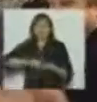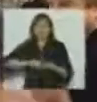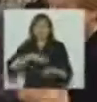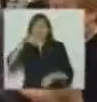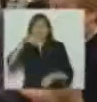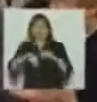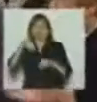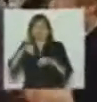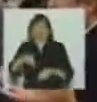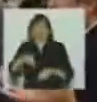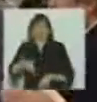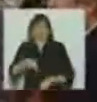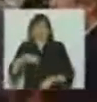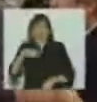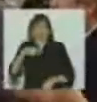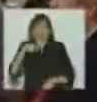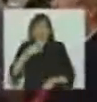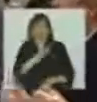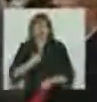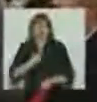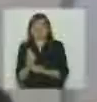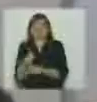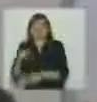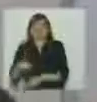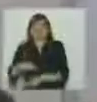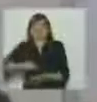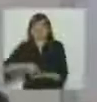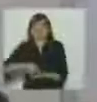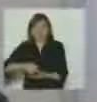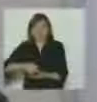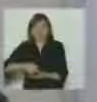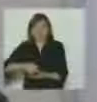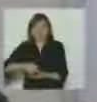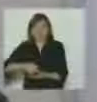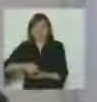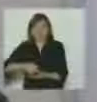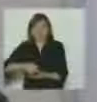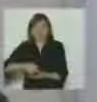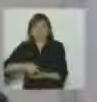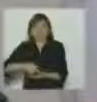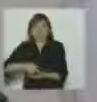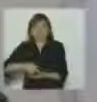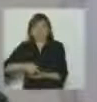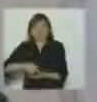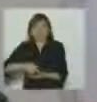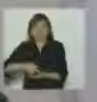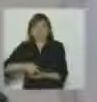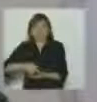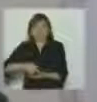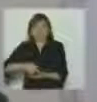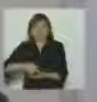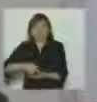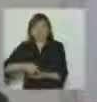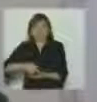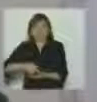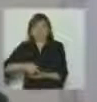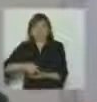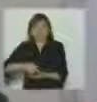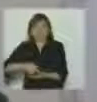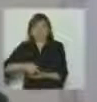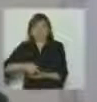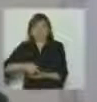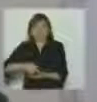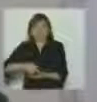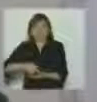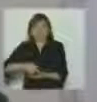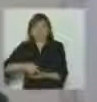la ciudad de Buenos Aires y la verdad que y la verdad que cuando uno ve todas estas cosas dice porque nadie tiene la vida